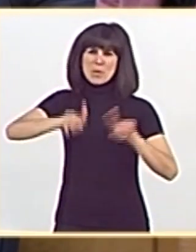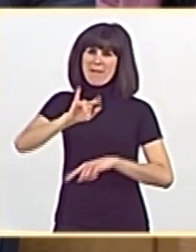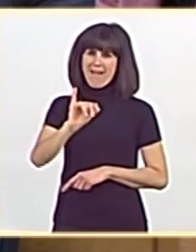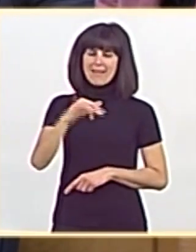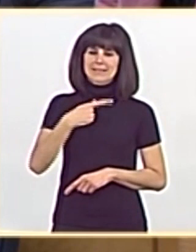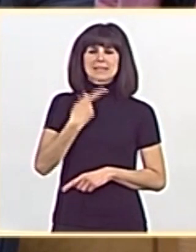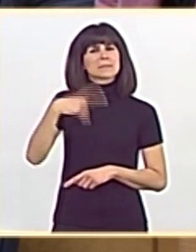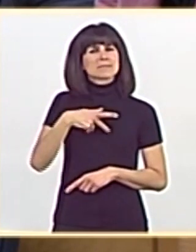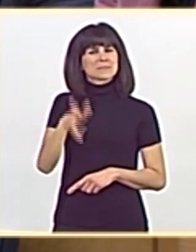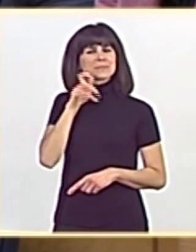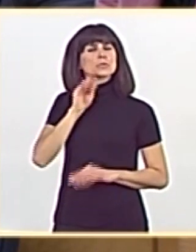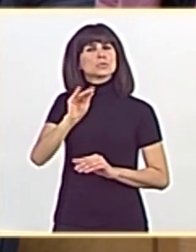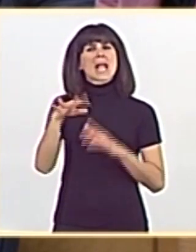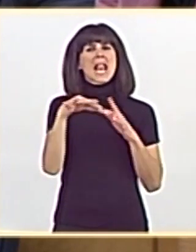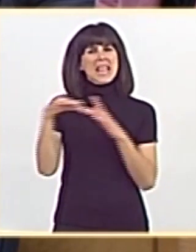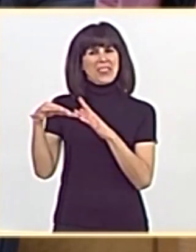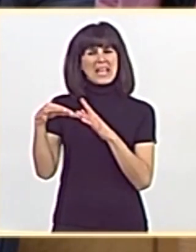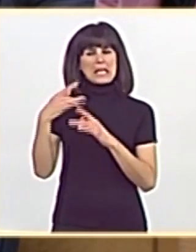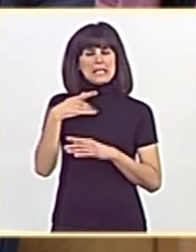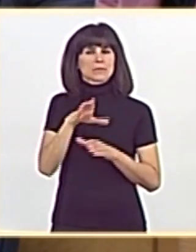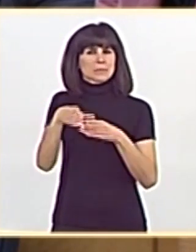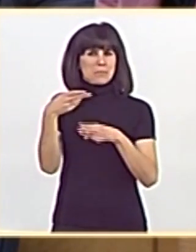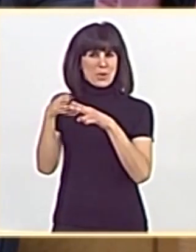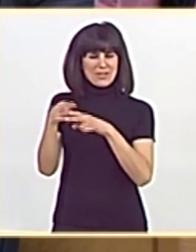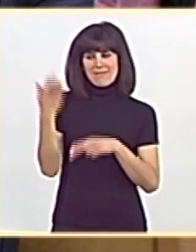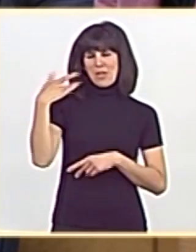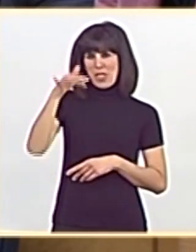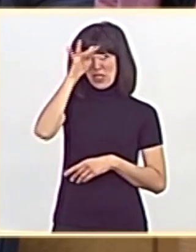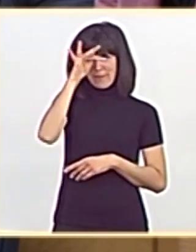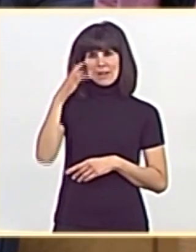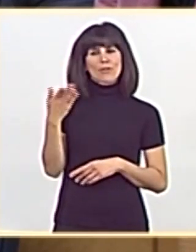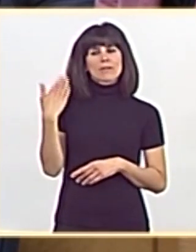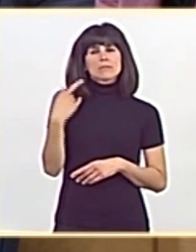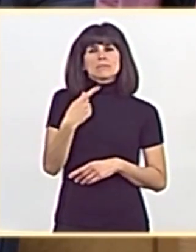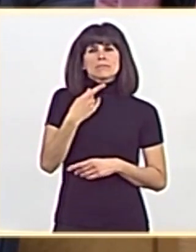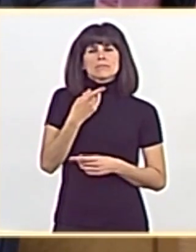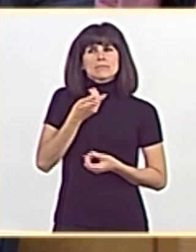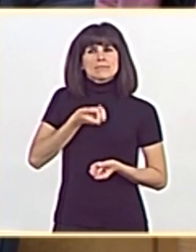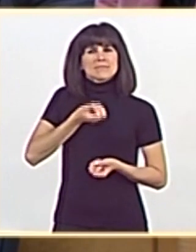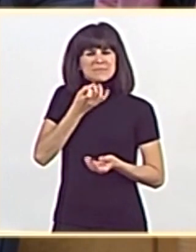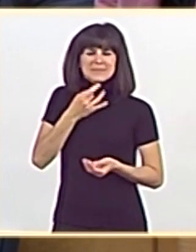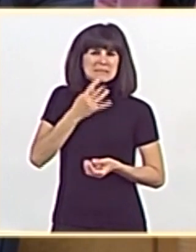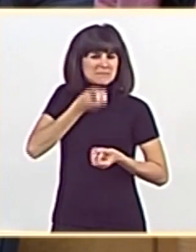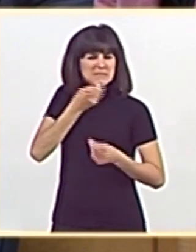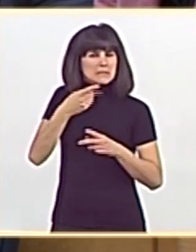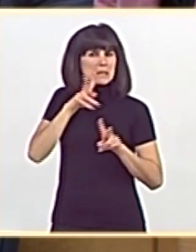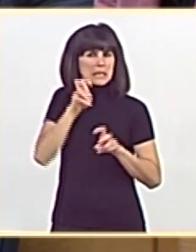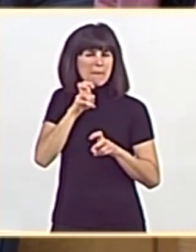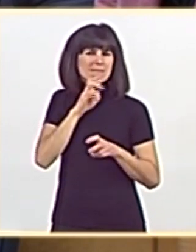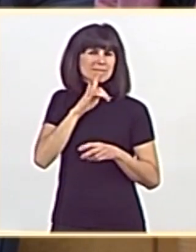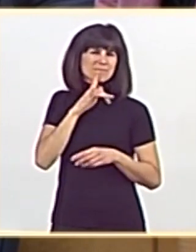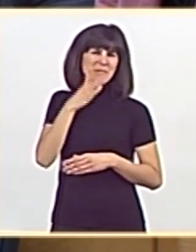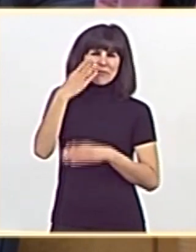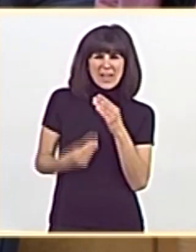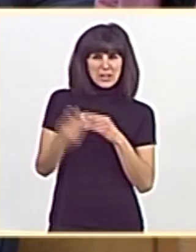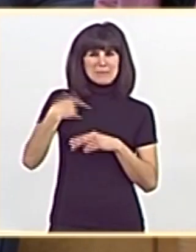escuché, además, a su líder de partido el pasado domingo, que, además de algunas incursiones fallidas en la política energética del